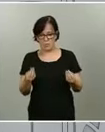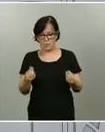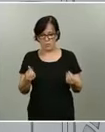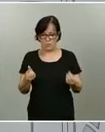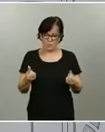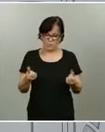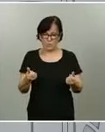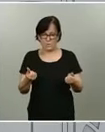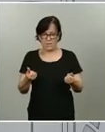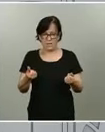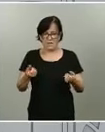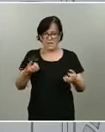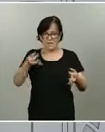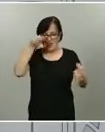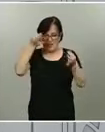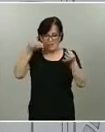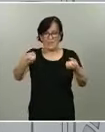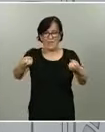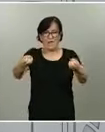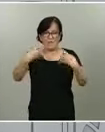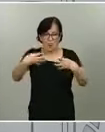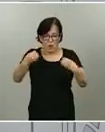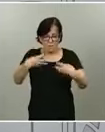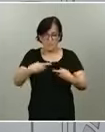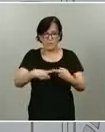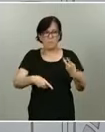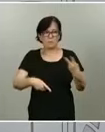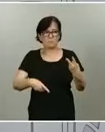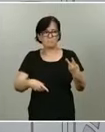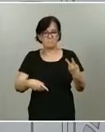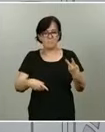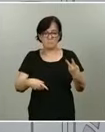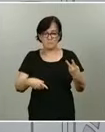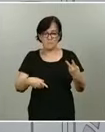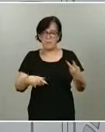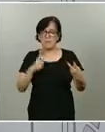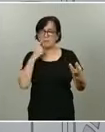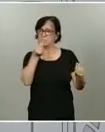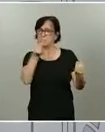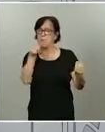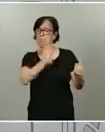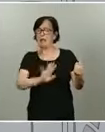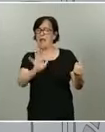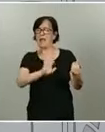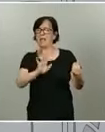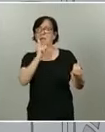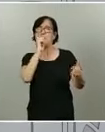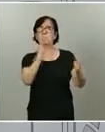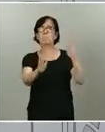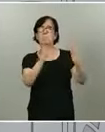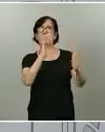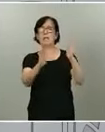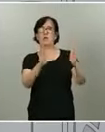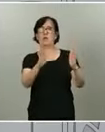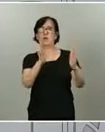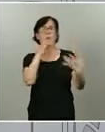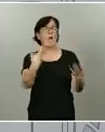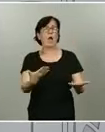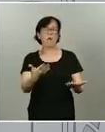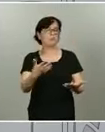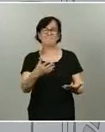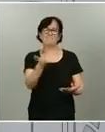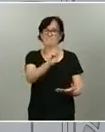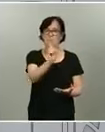de información que se vislumbraba en un periodo concreto que ahora mismo se ha demostrado que no es cierto